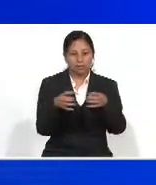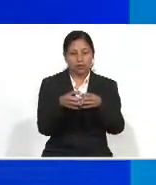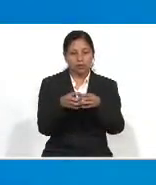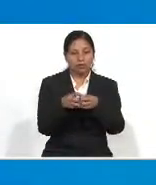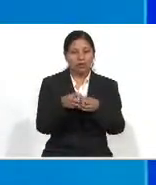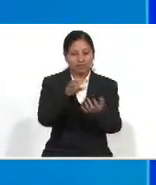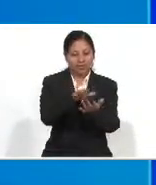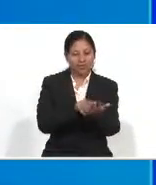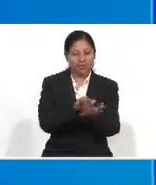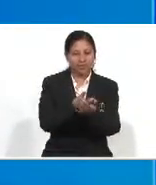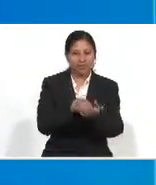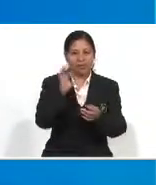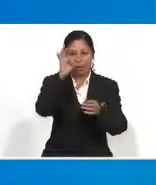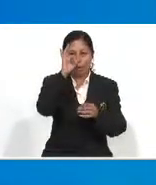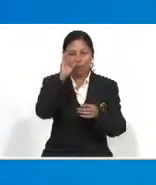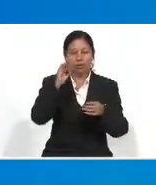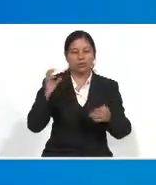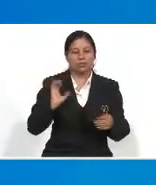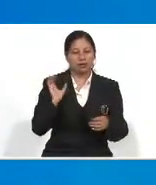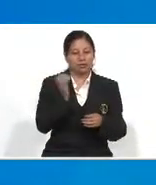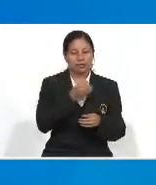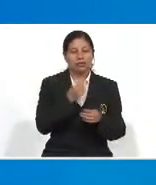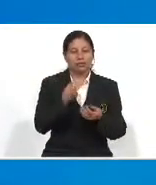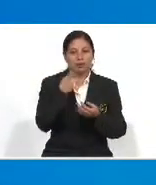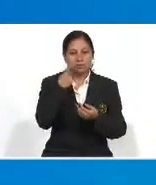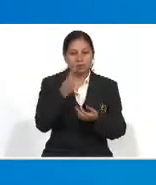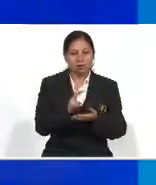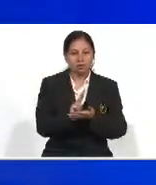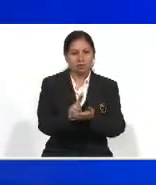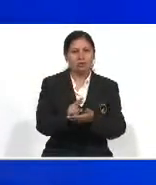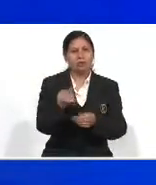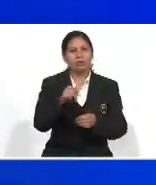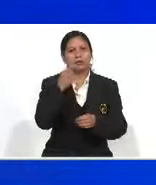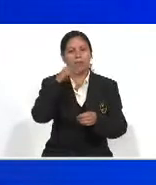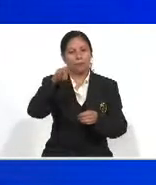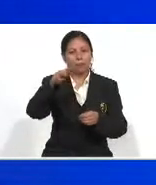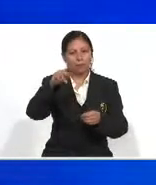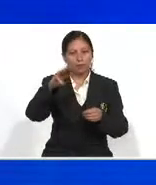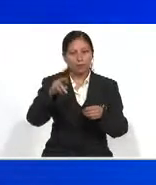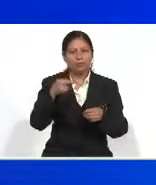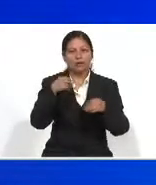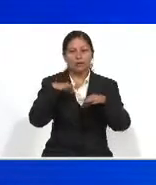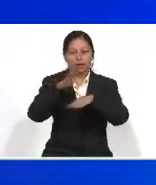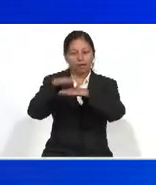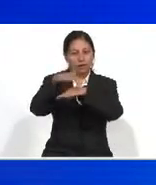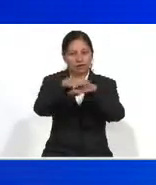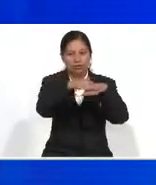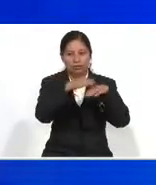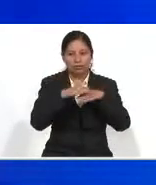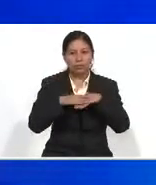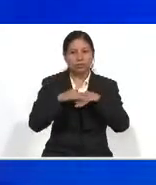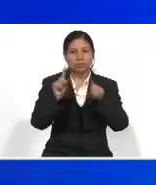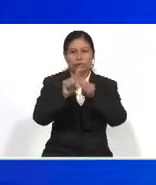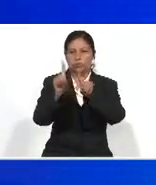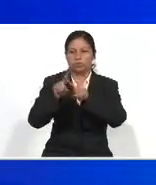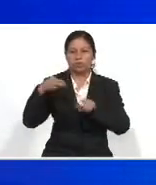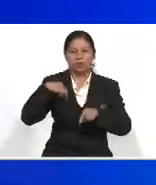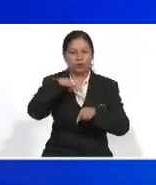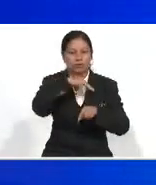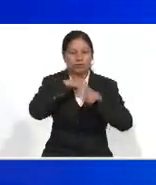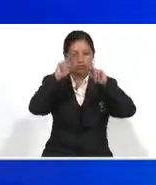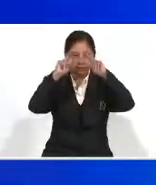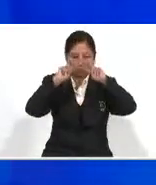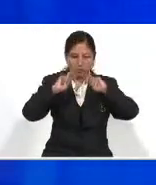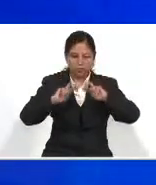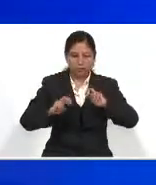Finanzas Públicas y Moneda del Congreso de la República iniciará a partir del próximo martes las audiencias con los diferentes ministerios para analizar